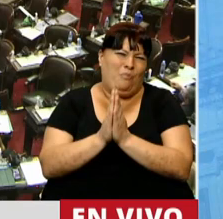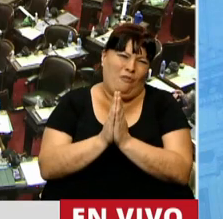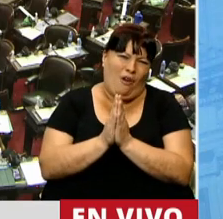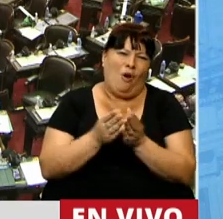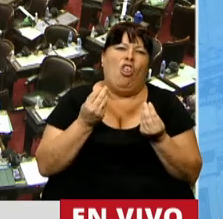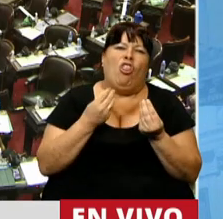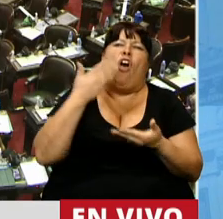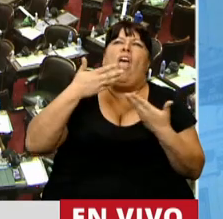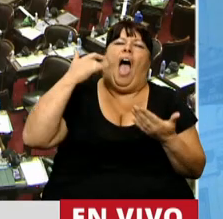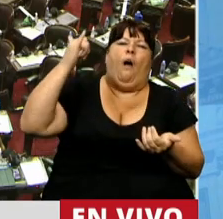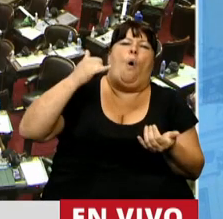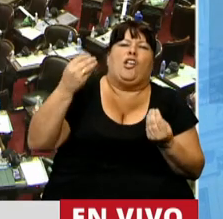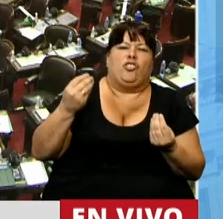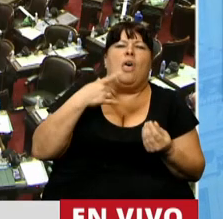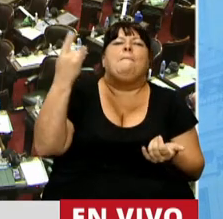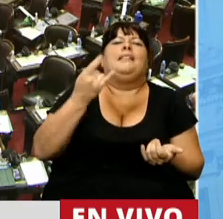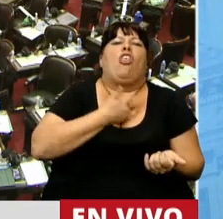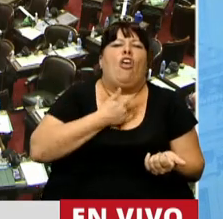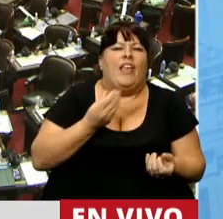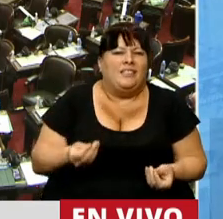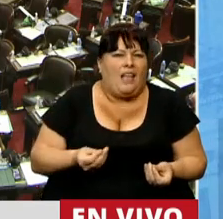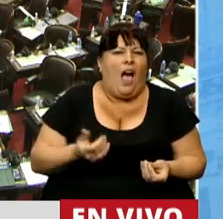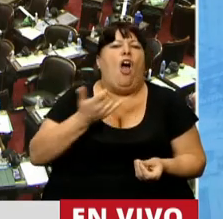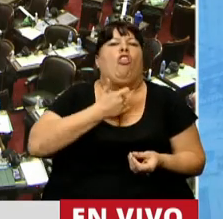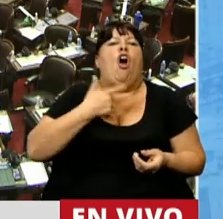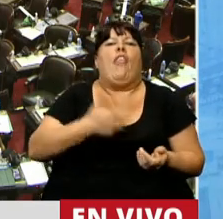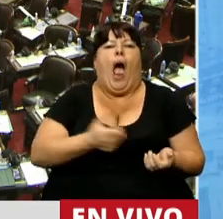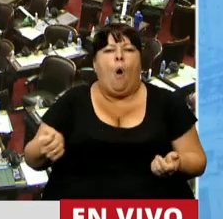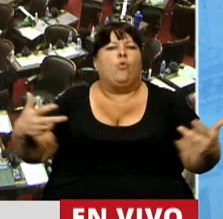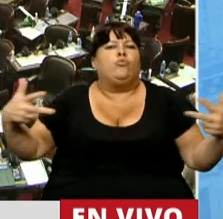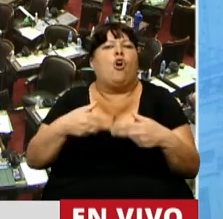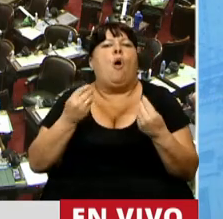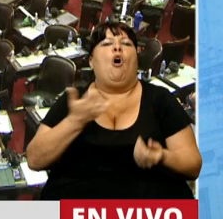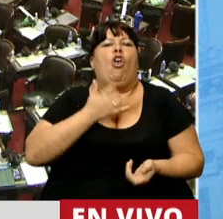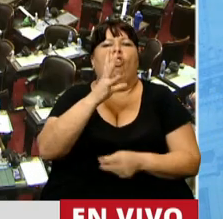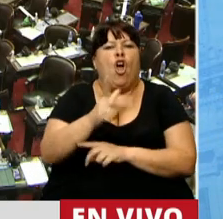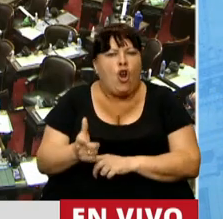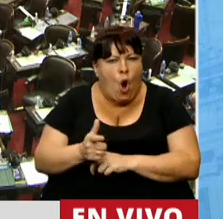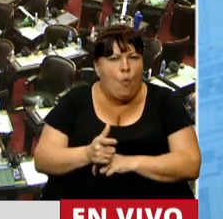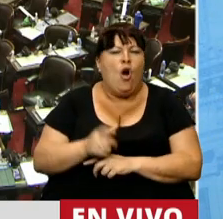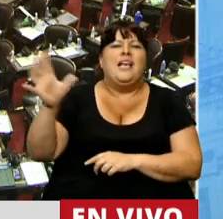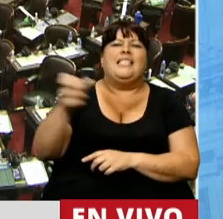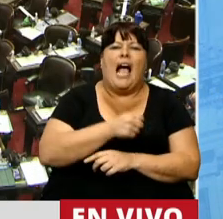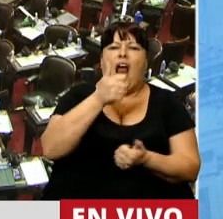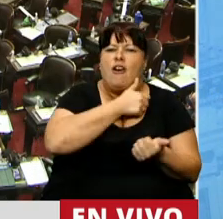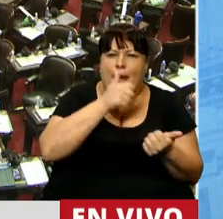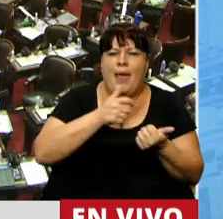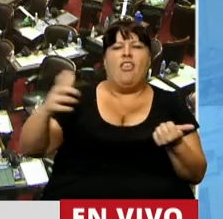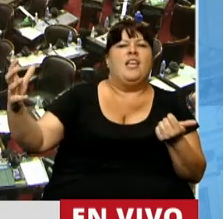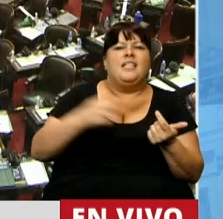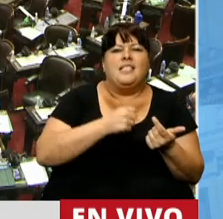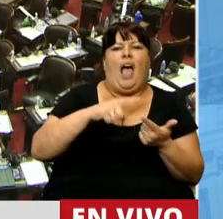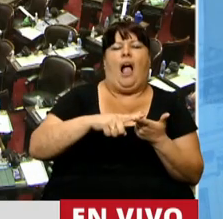¿dónde está el relato? ¿Dónde están las mentiras? ¿Dónde está el ajuste? ¿Dónde está el robo? ¿Le quitaron medicamentos? ¿Le